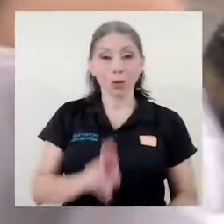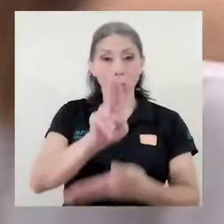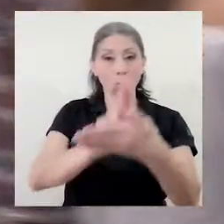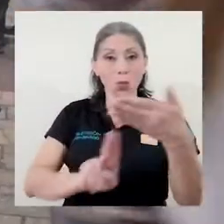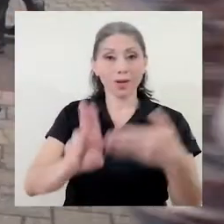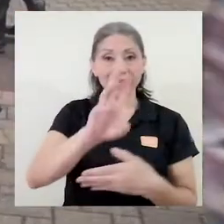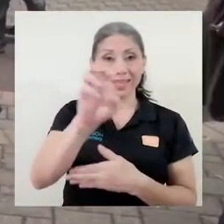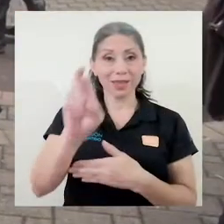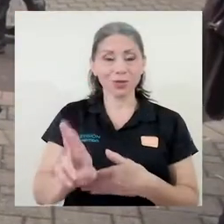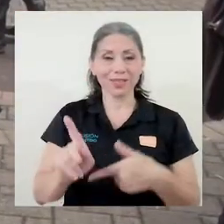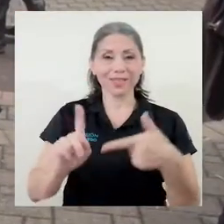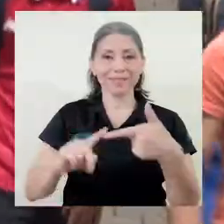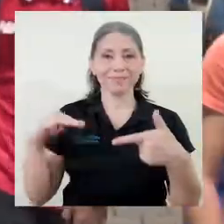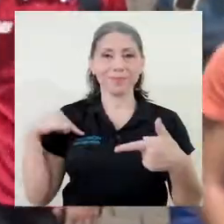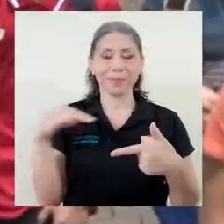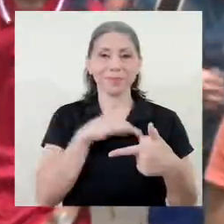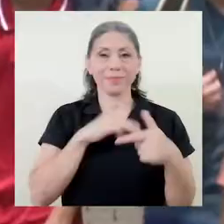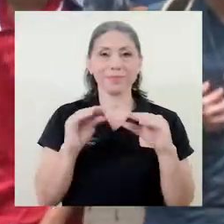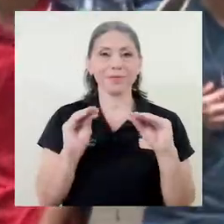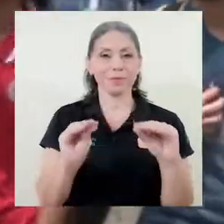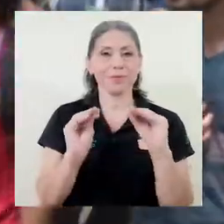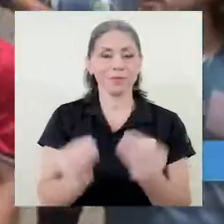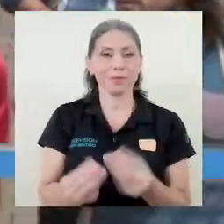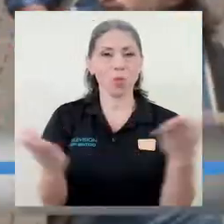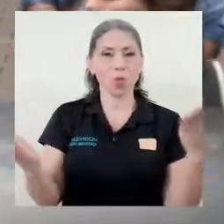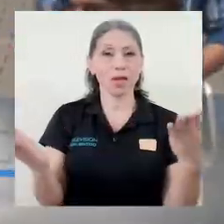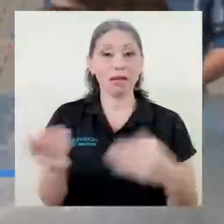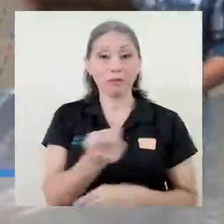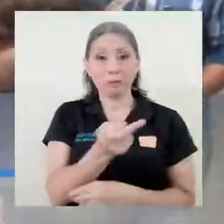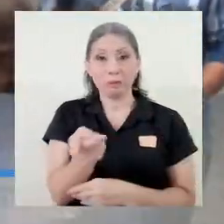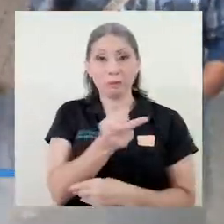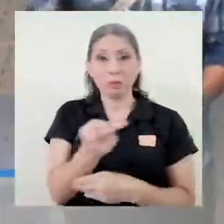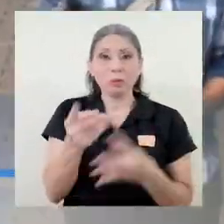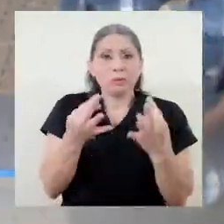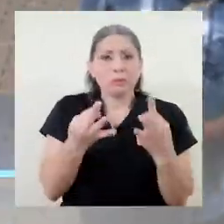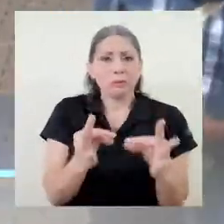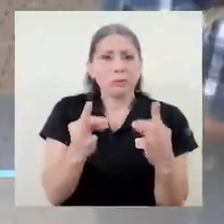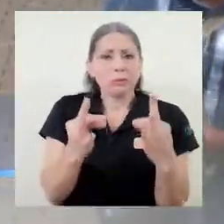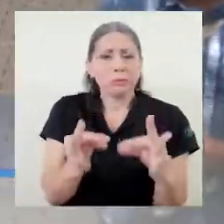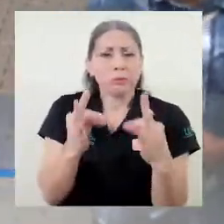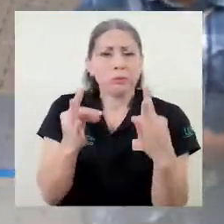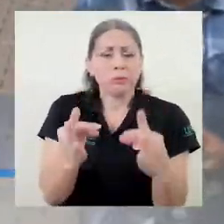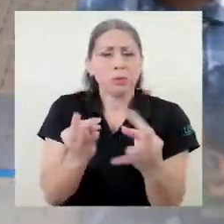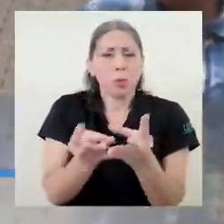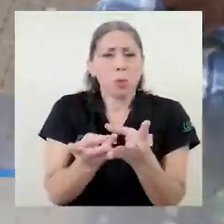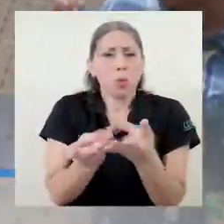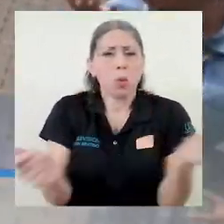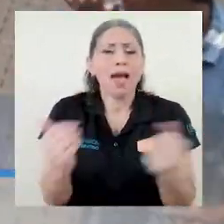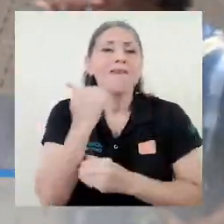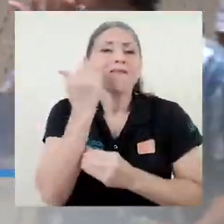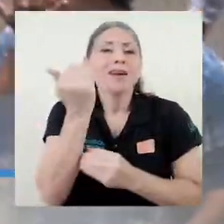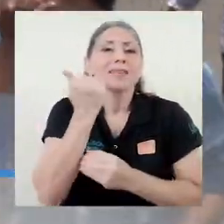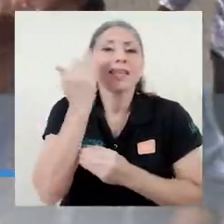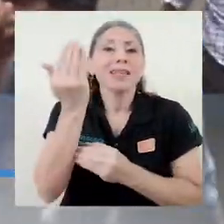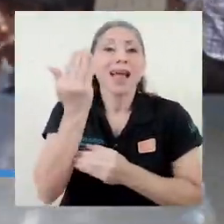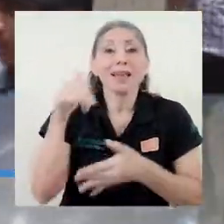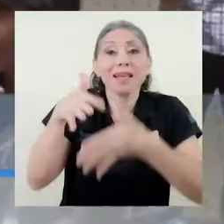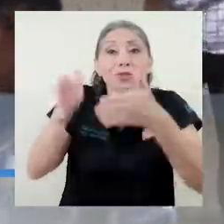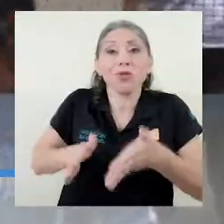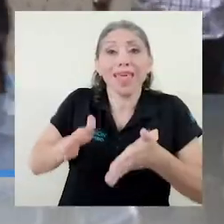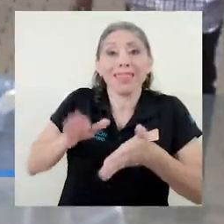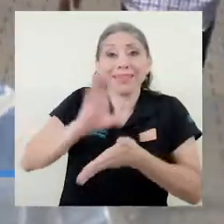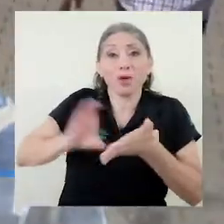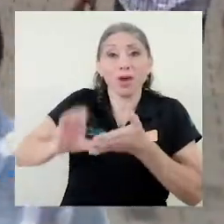La Universidad de Costa Rica y el Ministerio de Educación Pública inician un intento para facilitar el proceso de admisión a